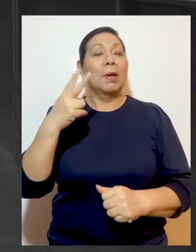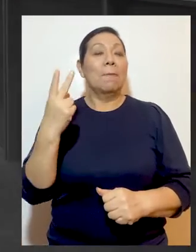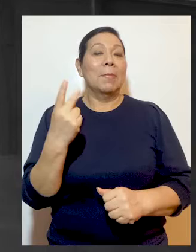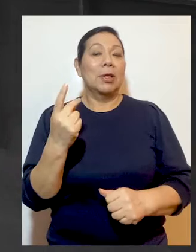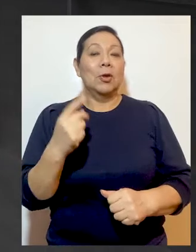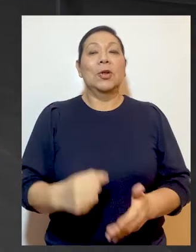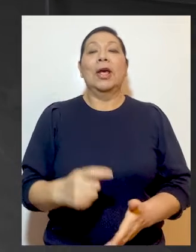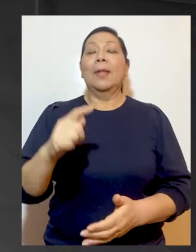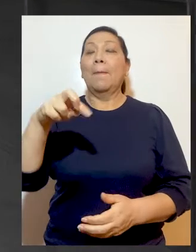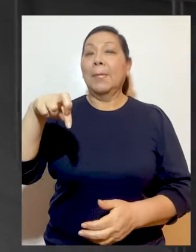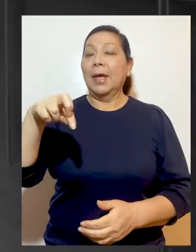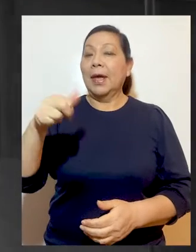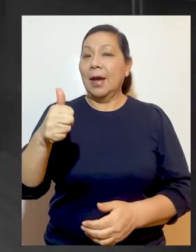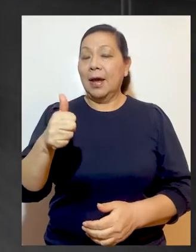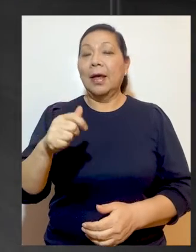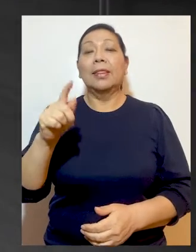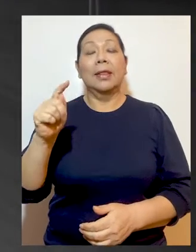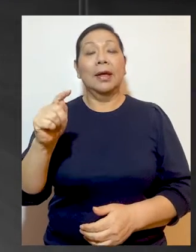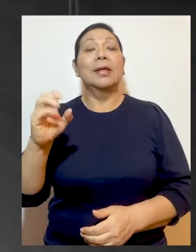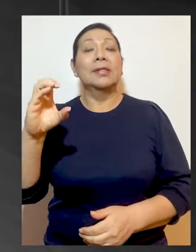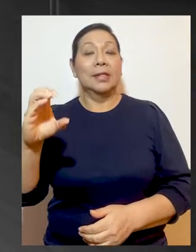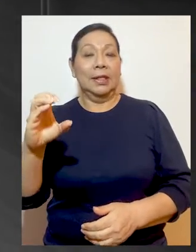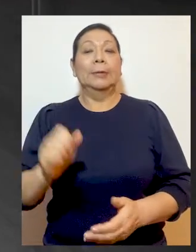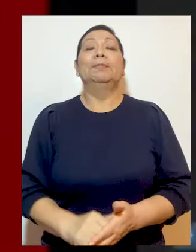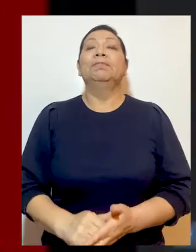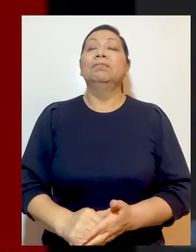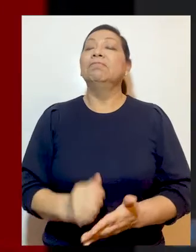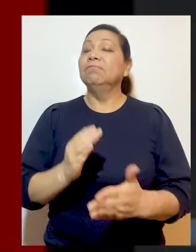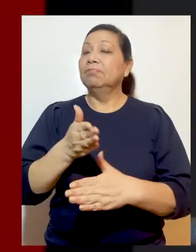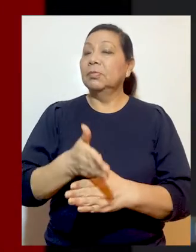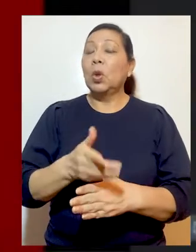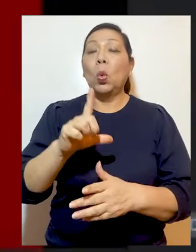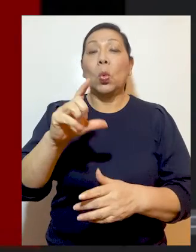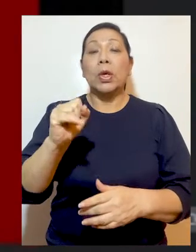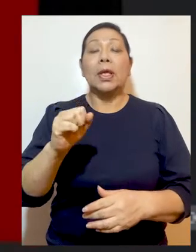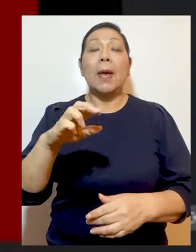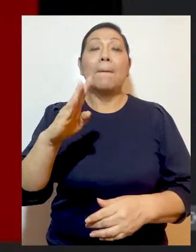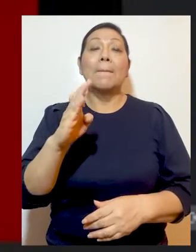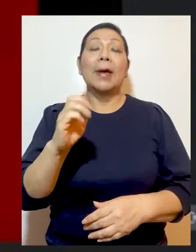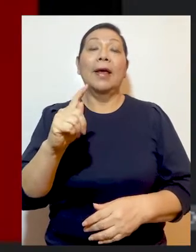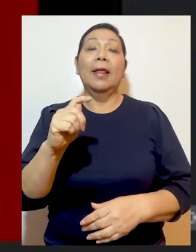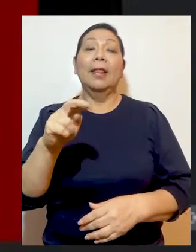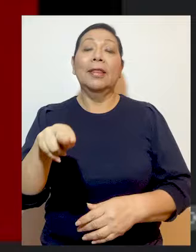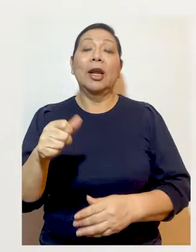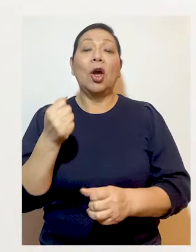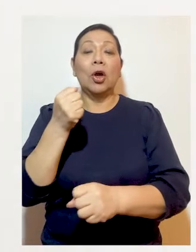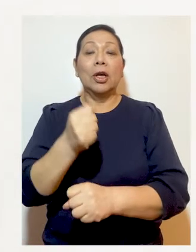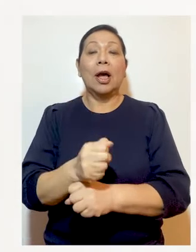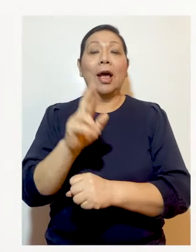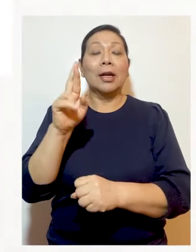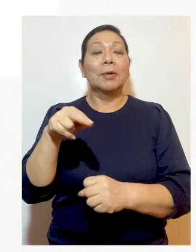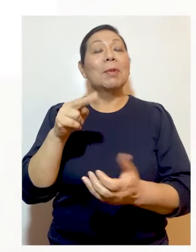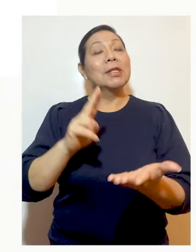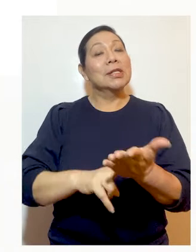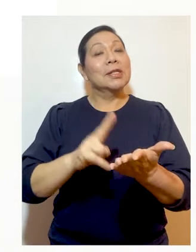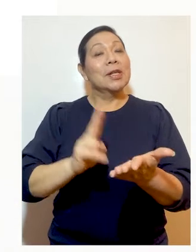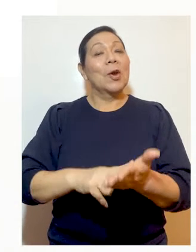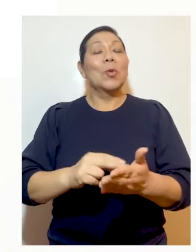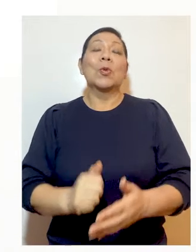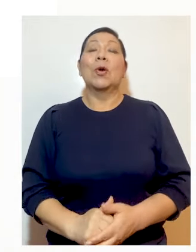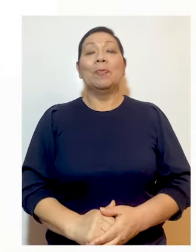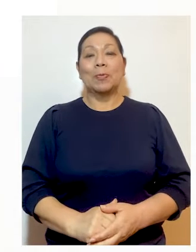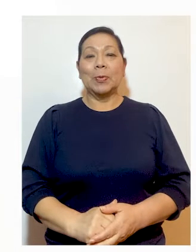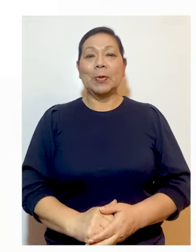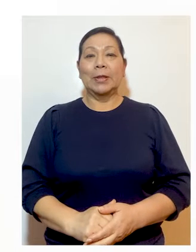02224-2021-PA-TC interpuesta por Luis Beltrán Alcántara contra RIMAC Seguros